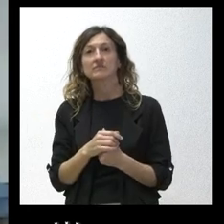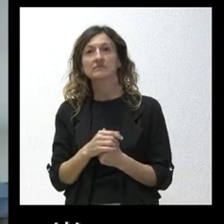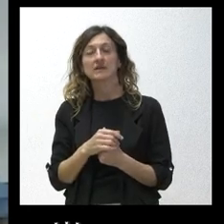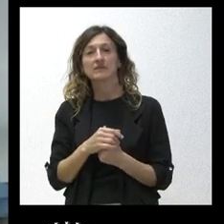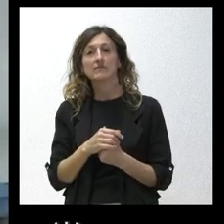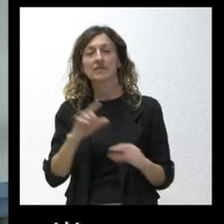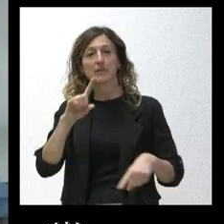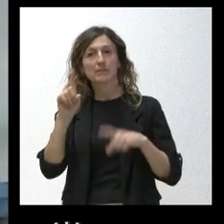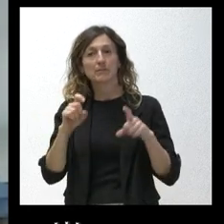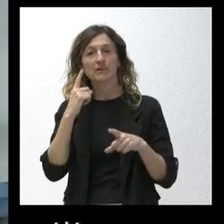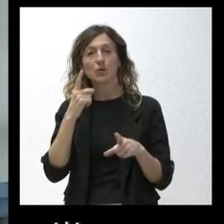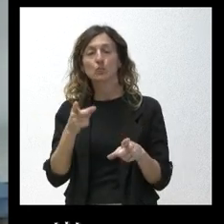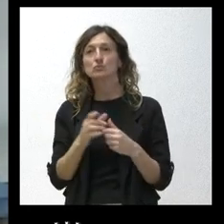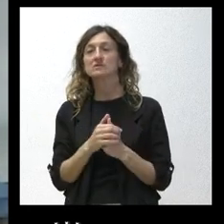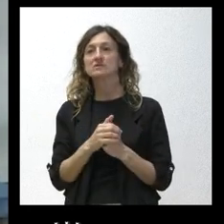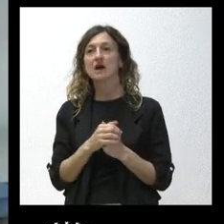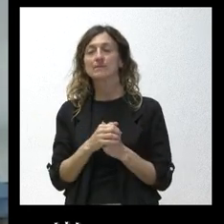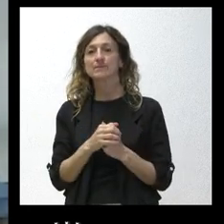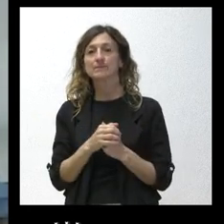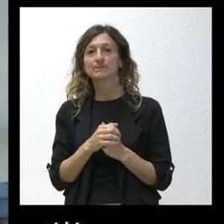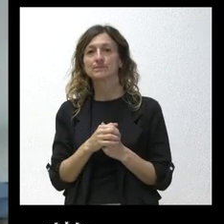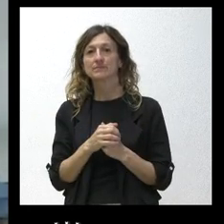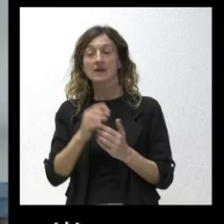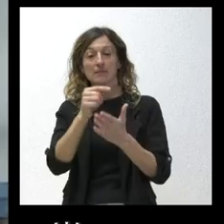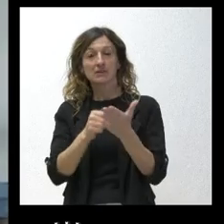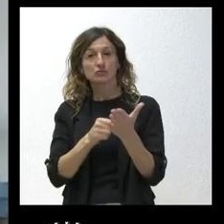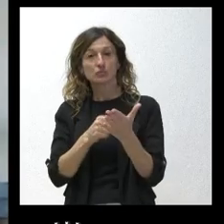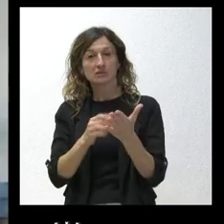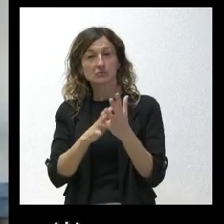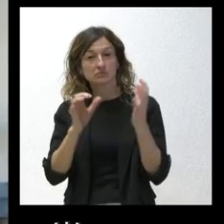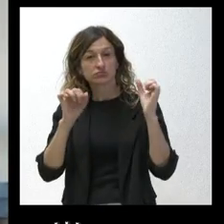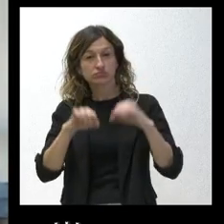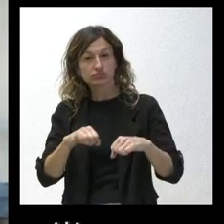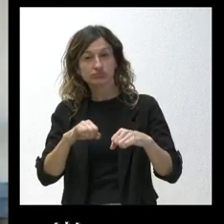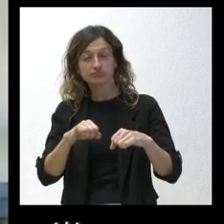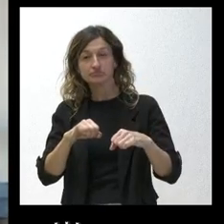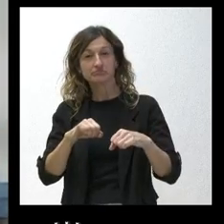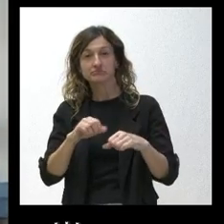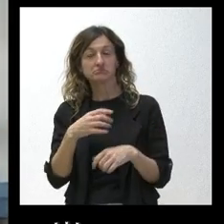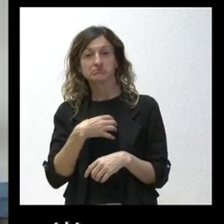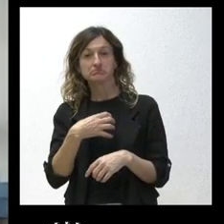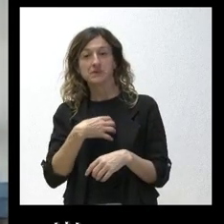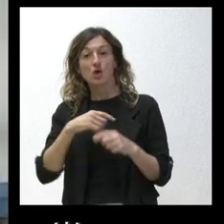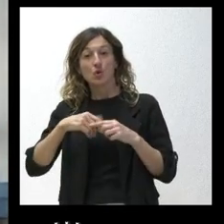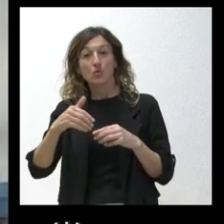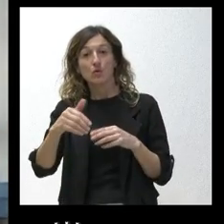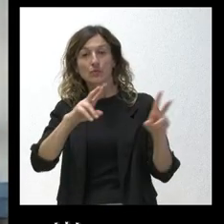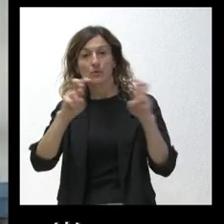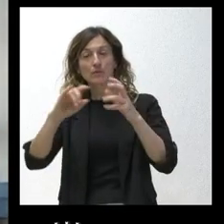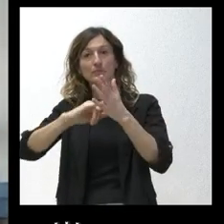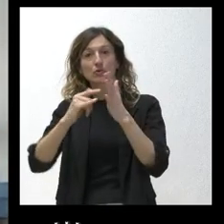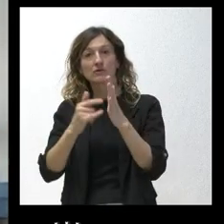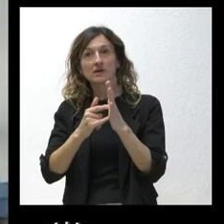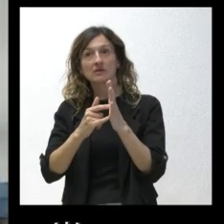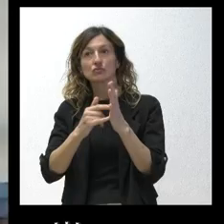es si no salen estos presupuestos ¿cómo parece que va a pasar con proyectos nuevos como este de